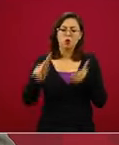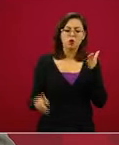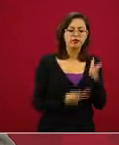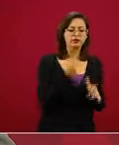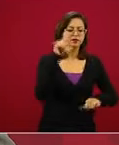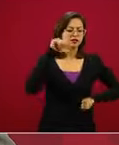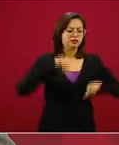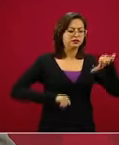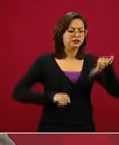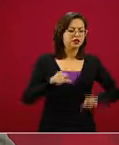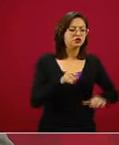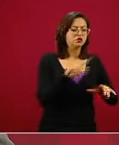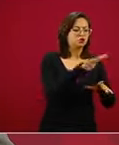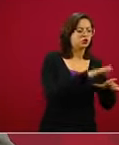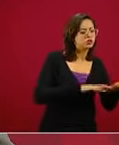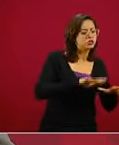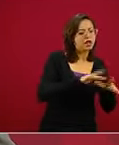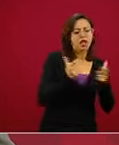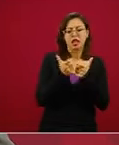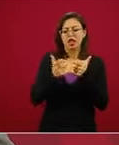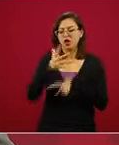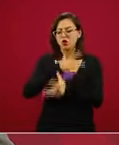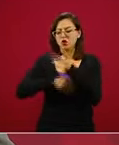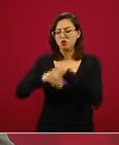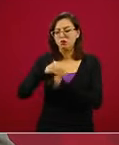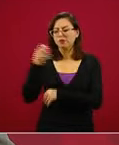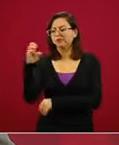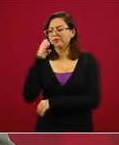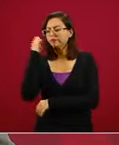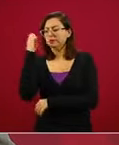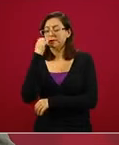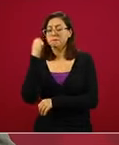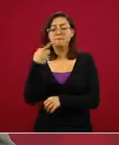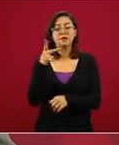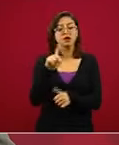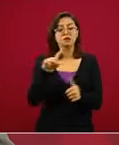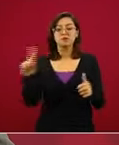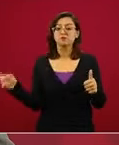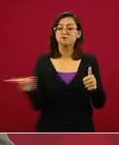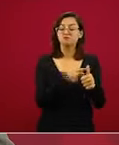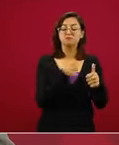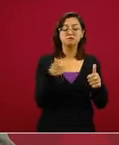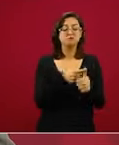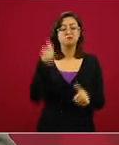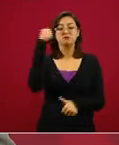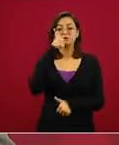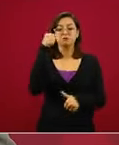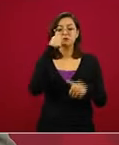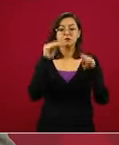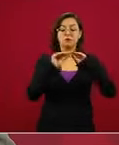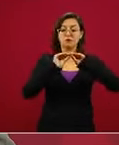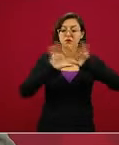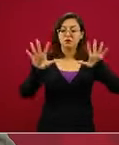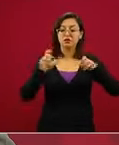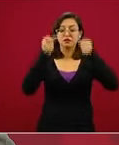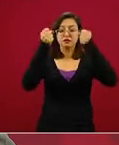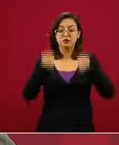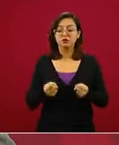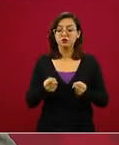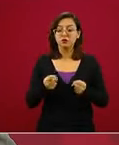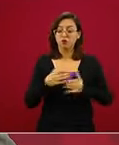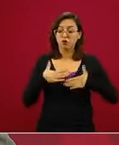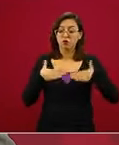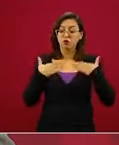escolares, bajo los principios siempre de claridad, seguridad y certidumbre. Saben ustedes,